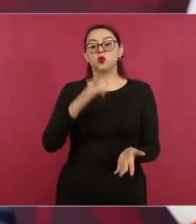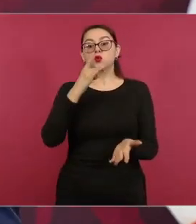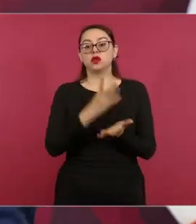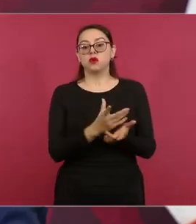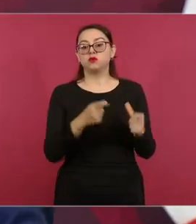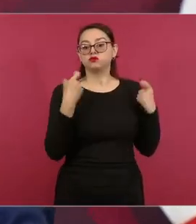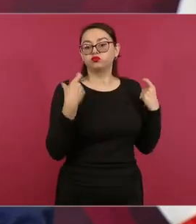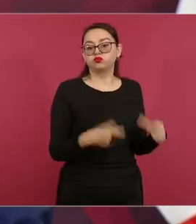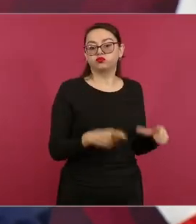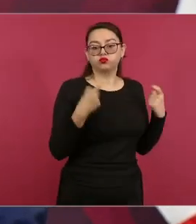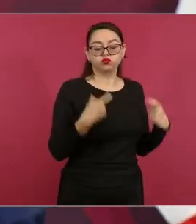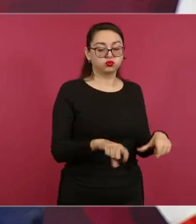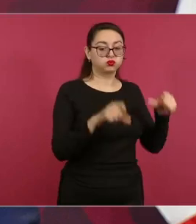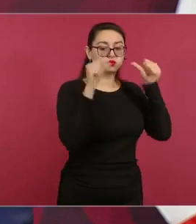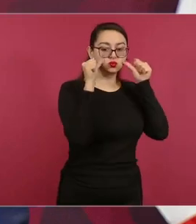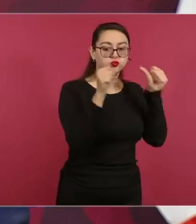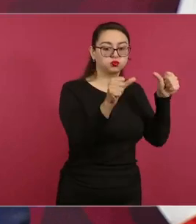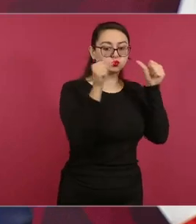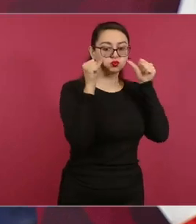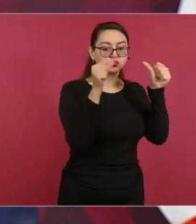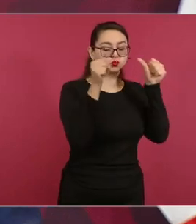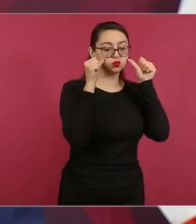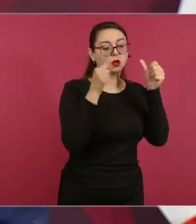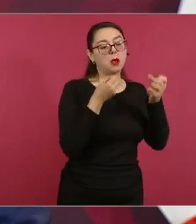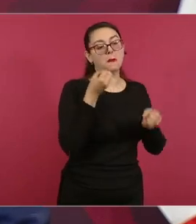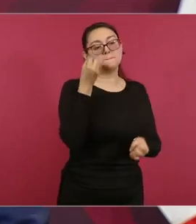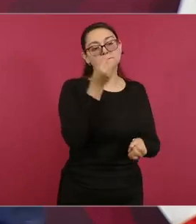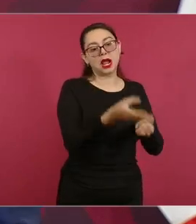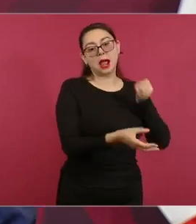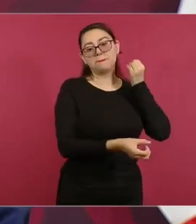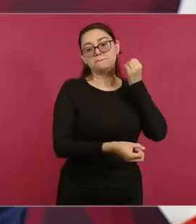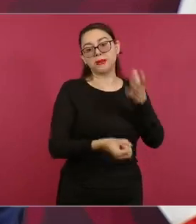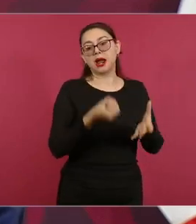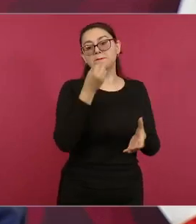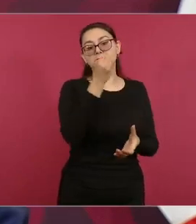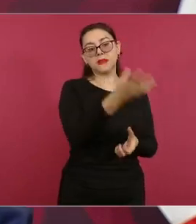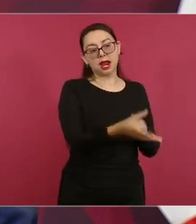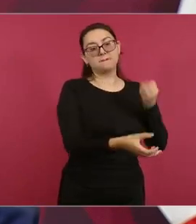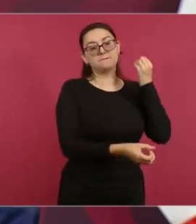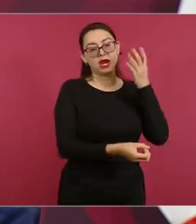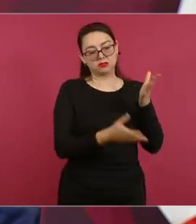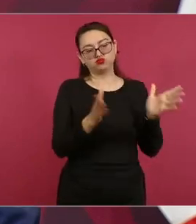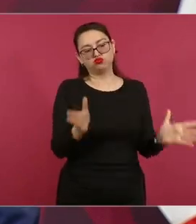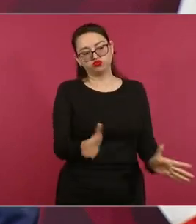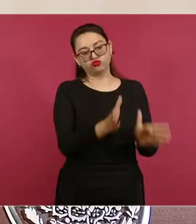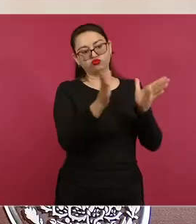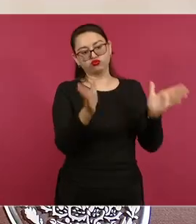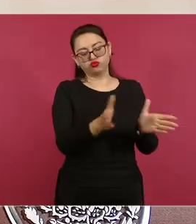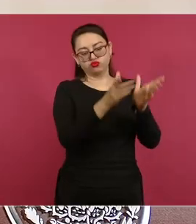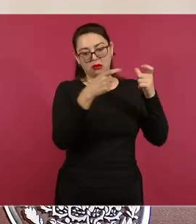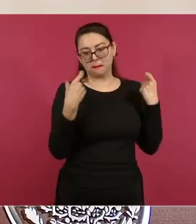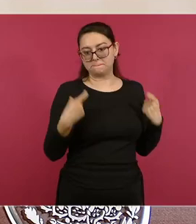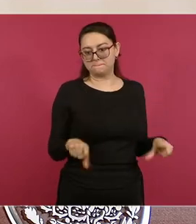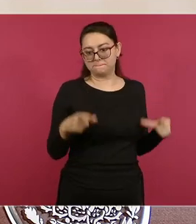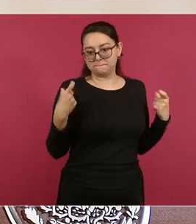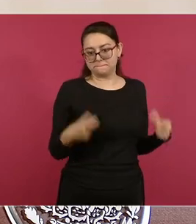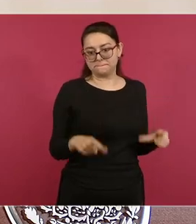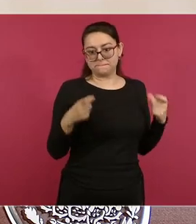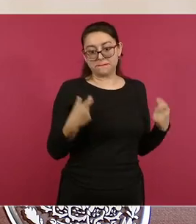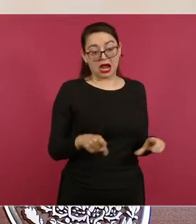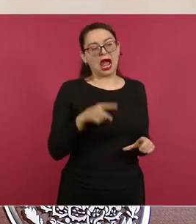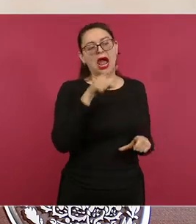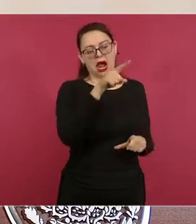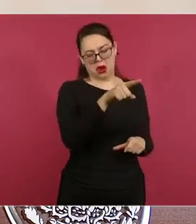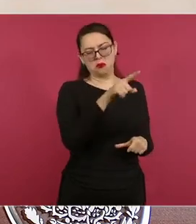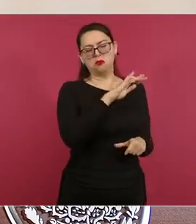de que si le iba bien al de arriba, le iba a ir bien al de abajo, que si llovía